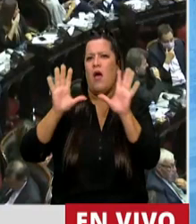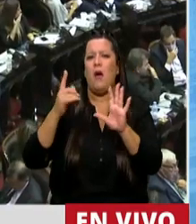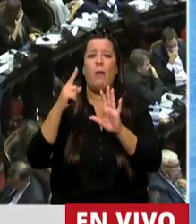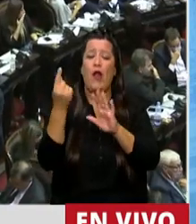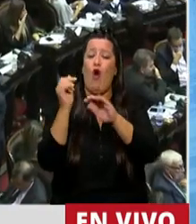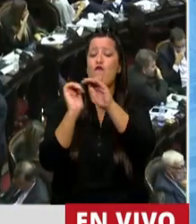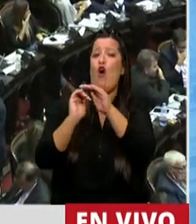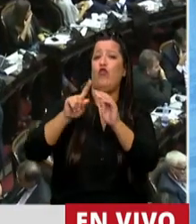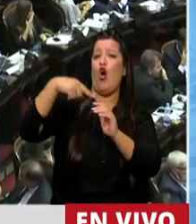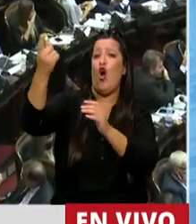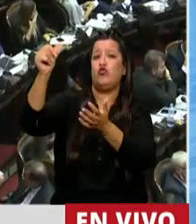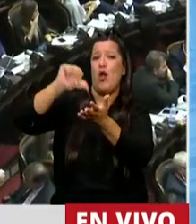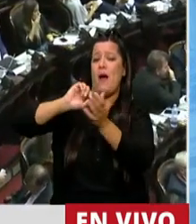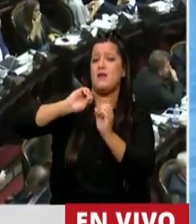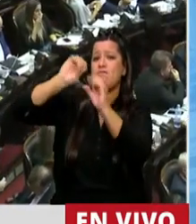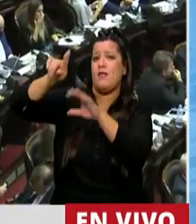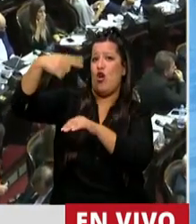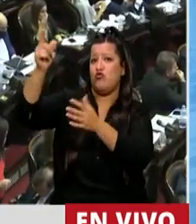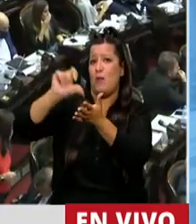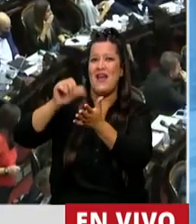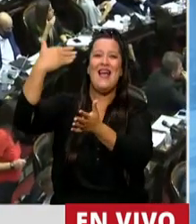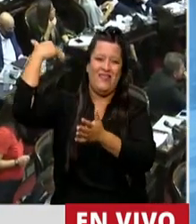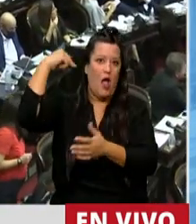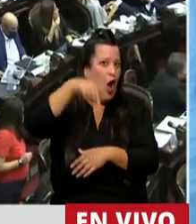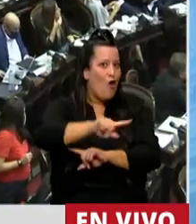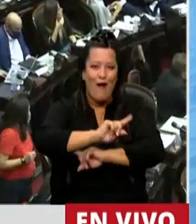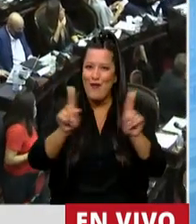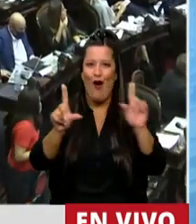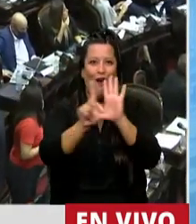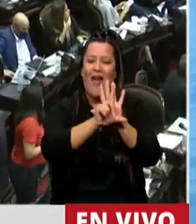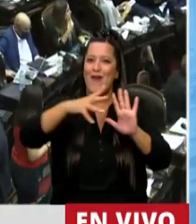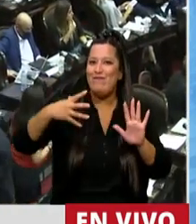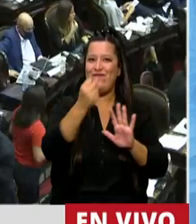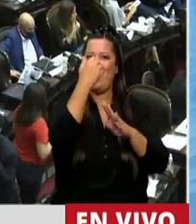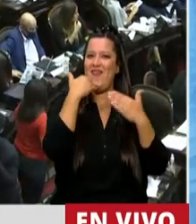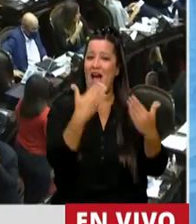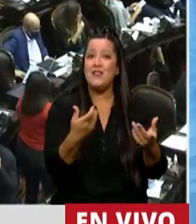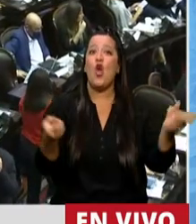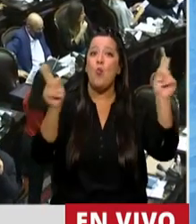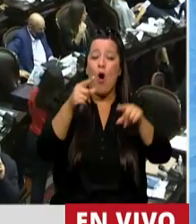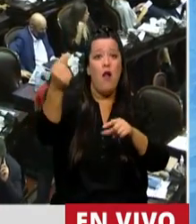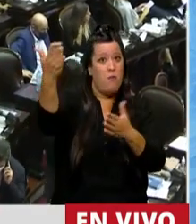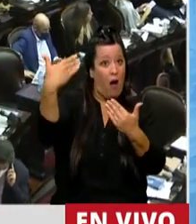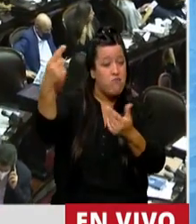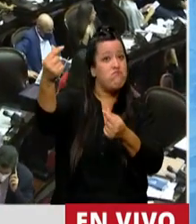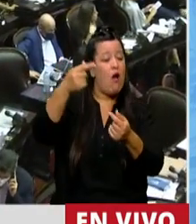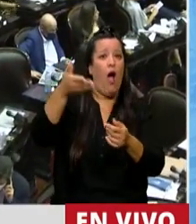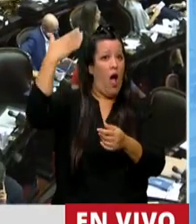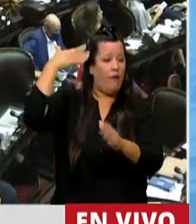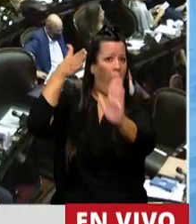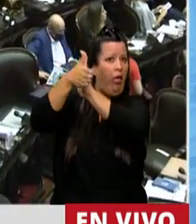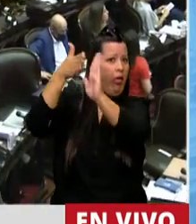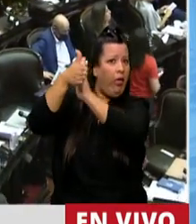en el exterior o en otros destinos. Con esta ley vamos a conseguir que vuelvan capitales que se han ido a la